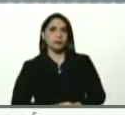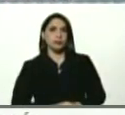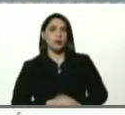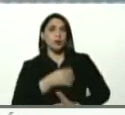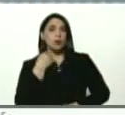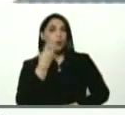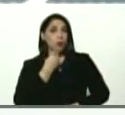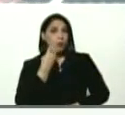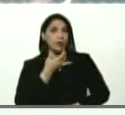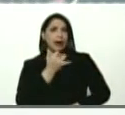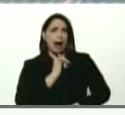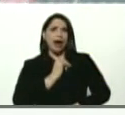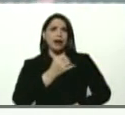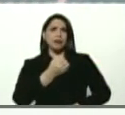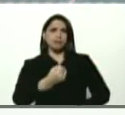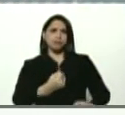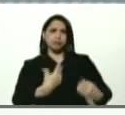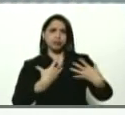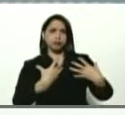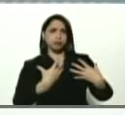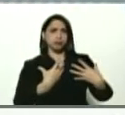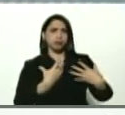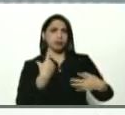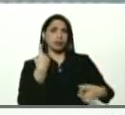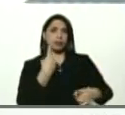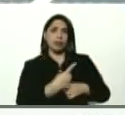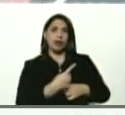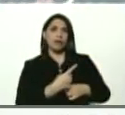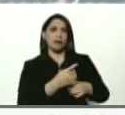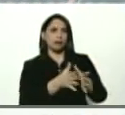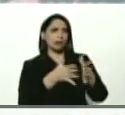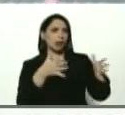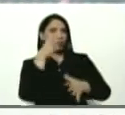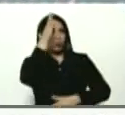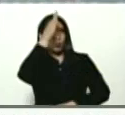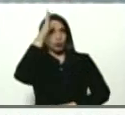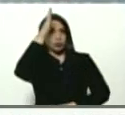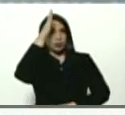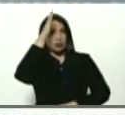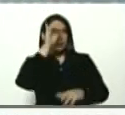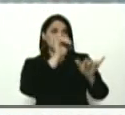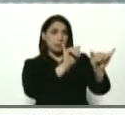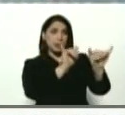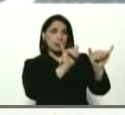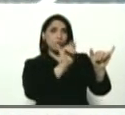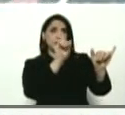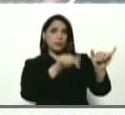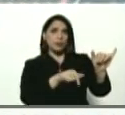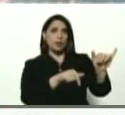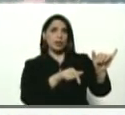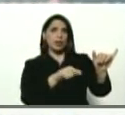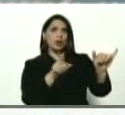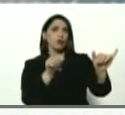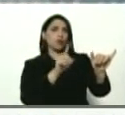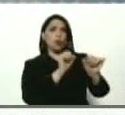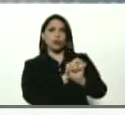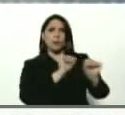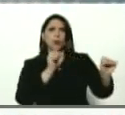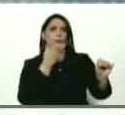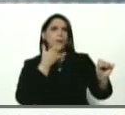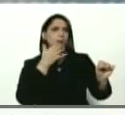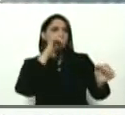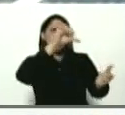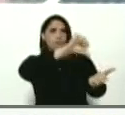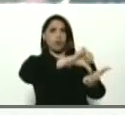jóvenes se están contagiando y, bueno, deben tener una gran conciencia por ellos mismos y para no ser tampoco un foco